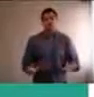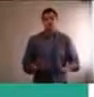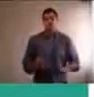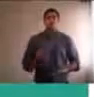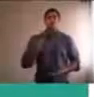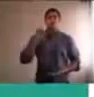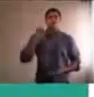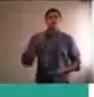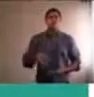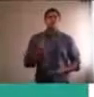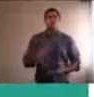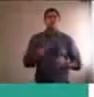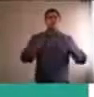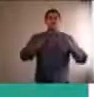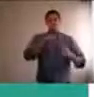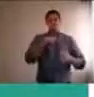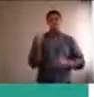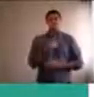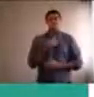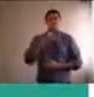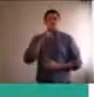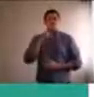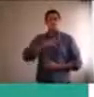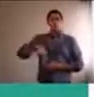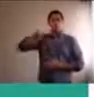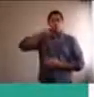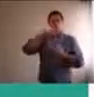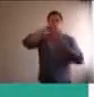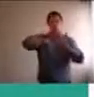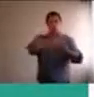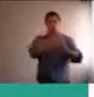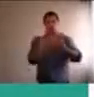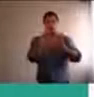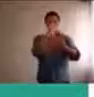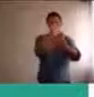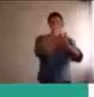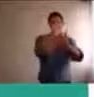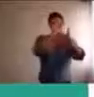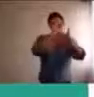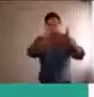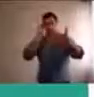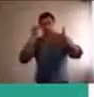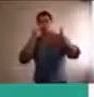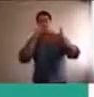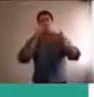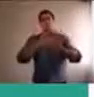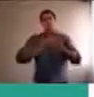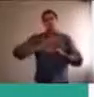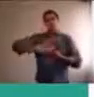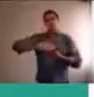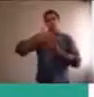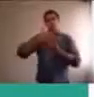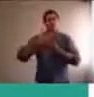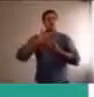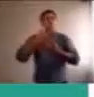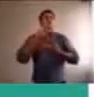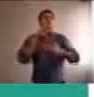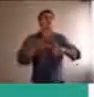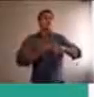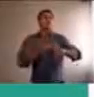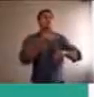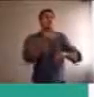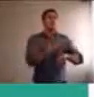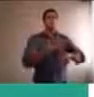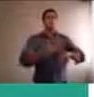cómo distribuirla, entre los distintos miembros, de la familia, por ejemplo, que, para, yo tengo pacientes, que es una familia, de muchos